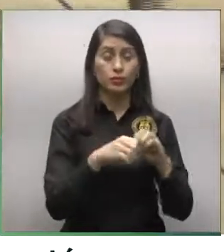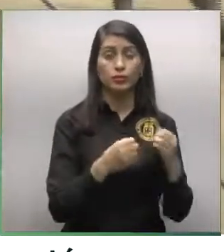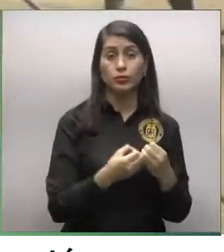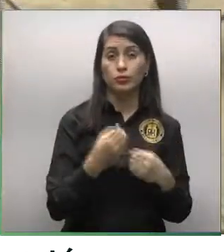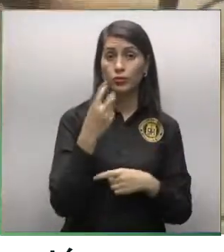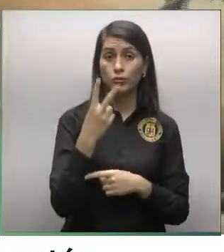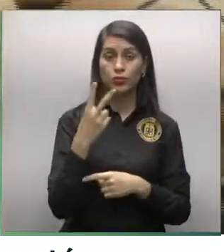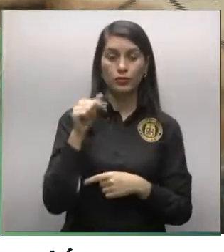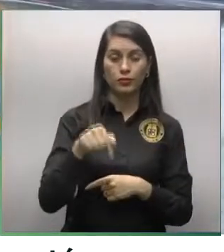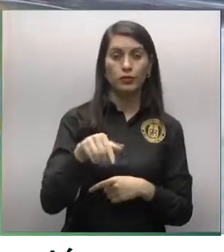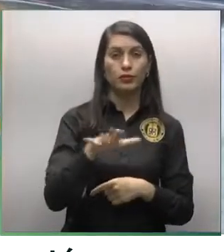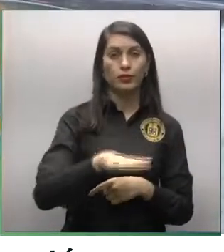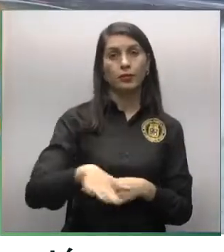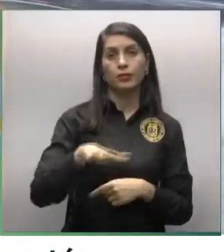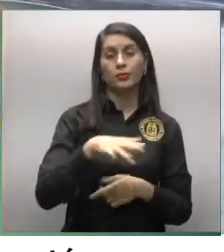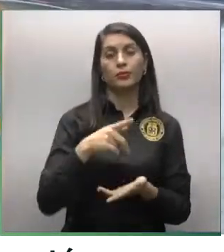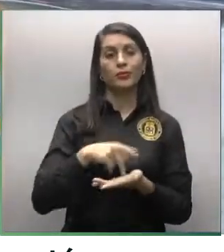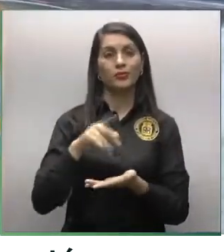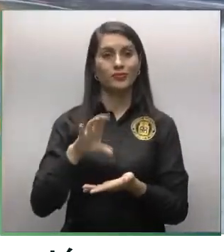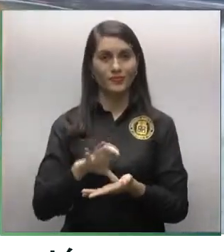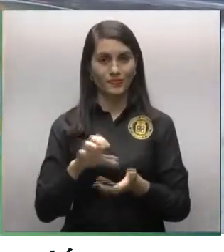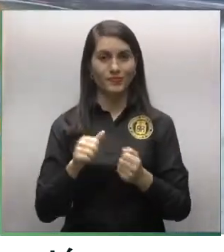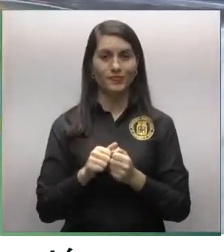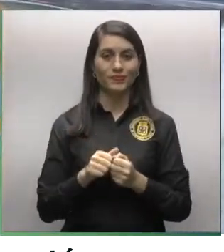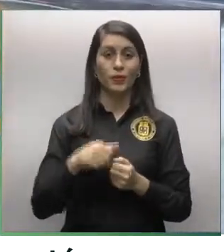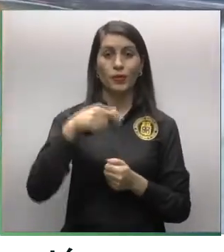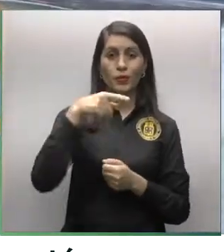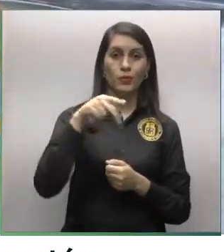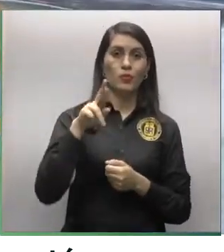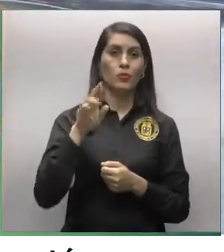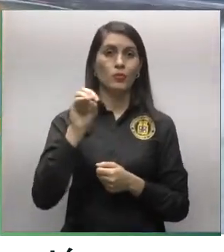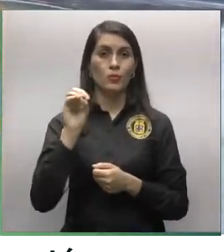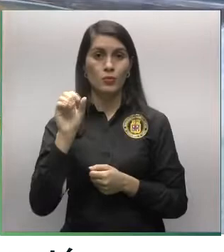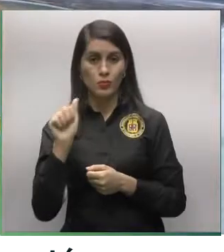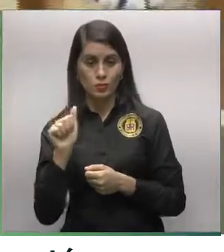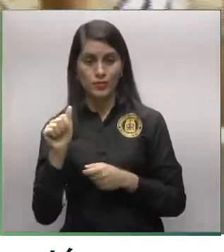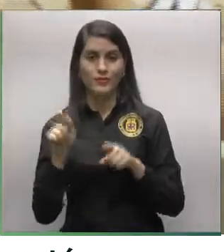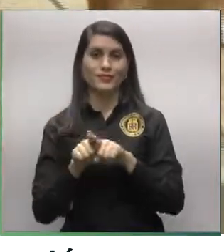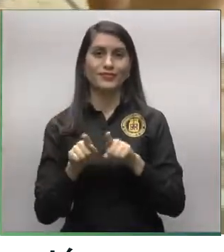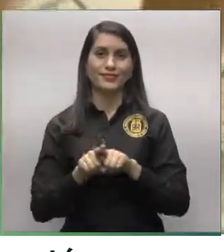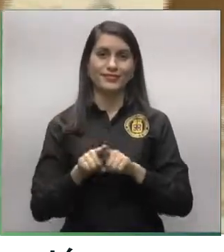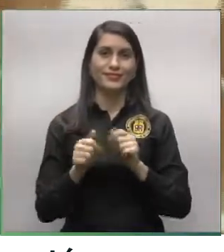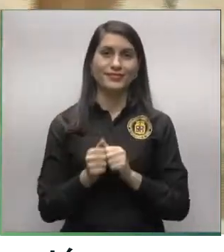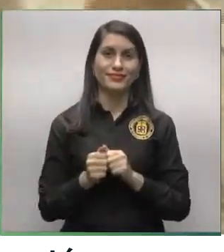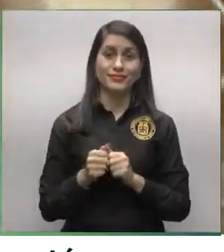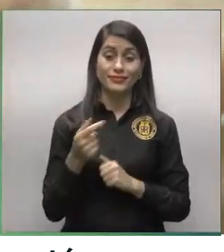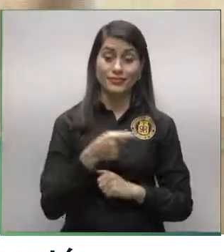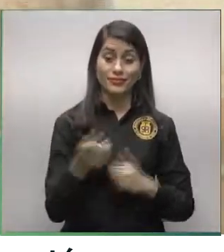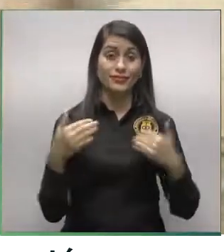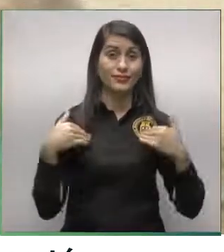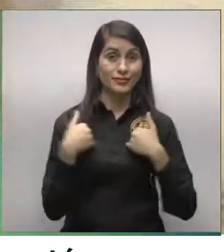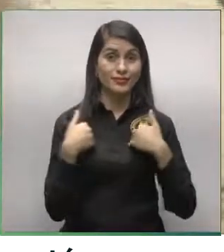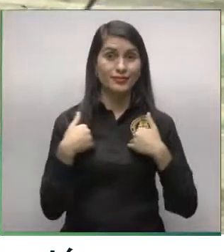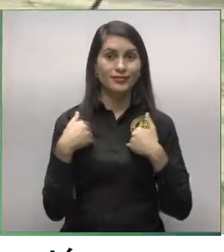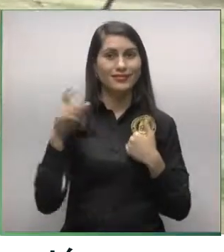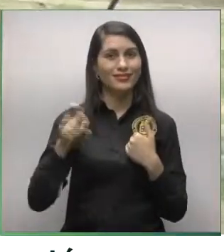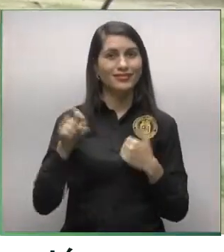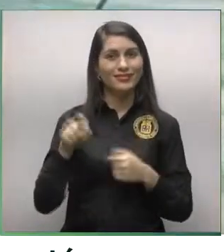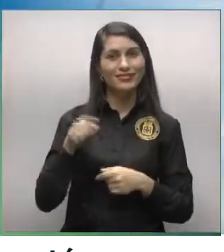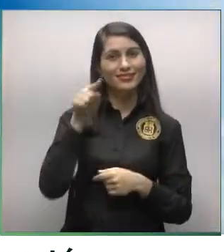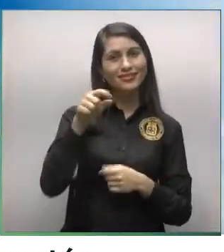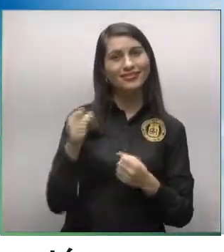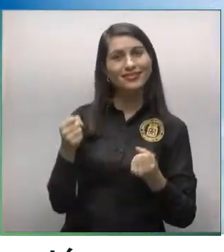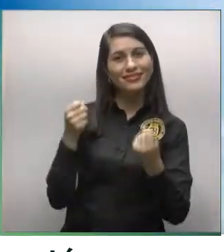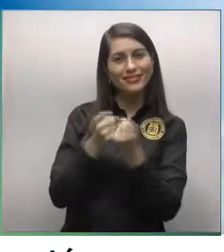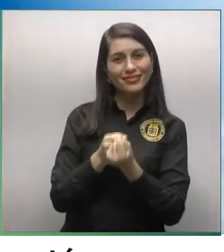existimos aquí en Puerto Cortés y por ende, Proa Puerto Cortés es una de ellos. Estos animalitos necesitan de ti, Portey.